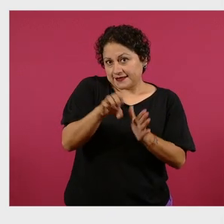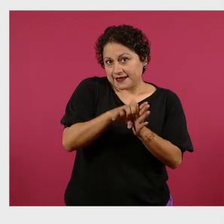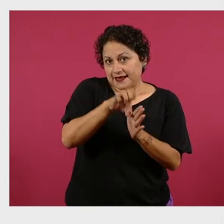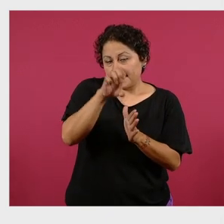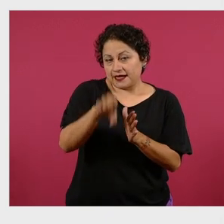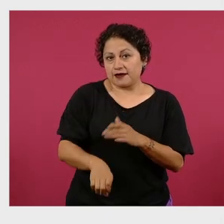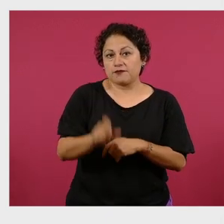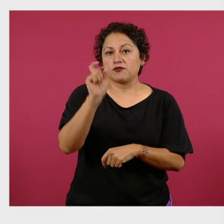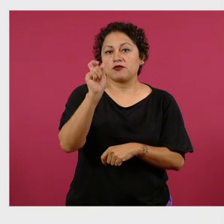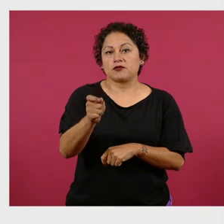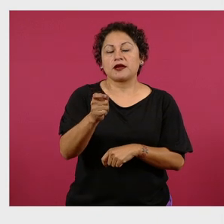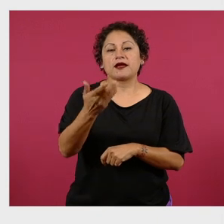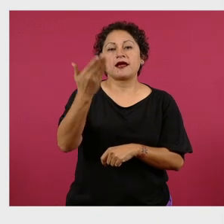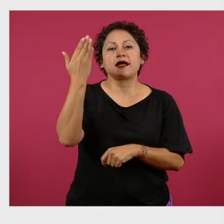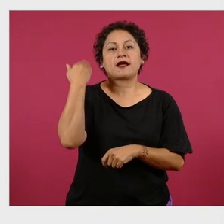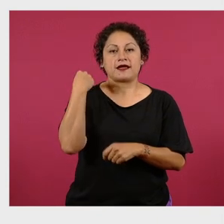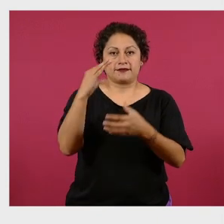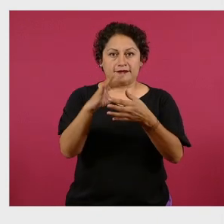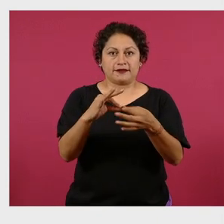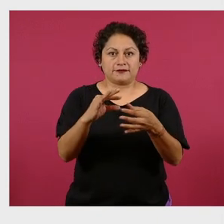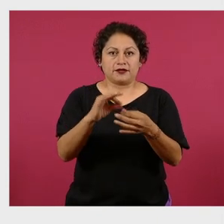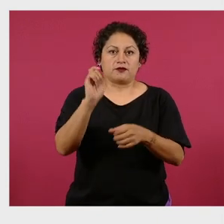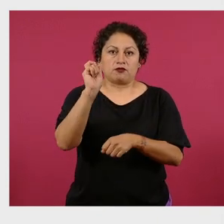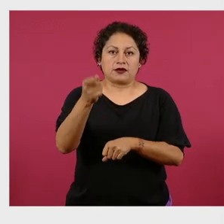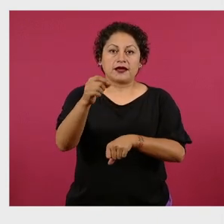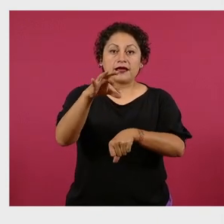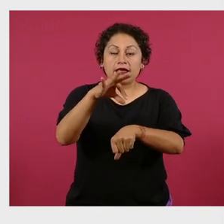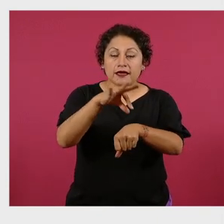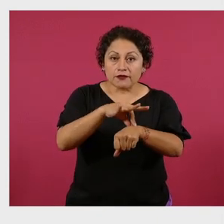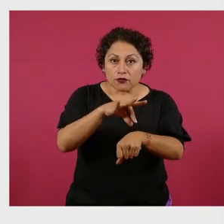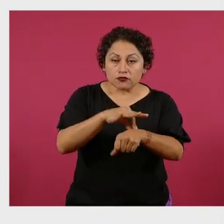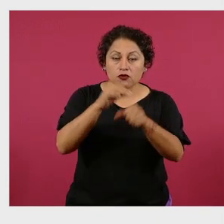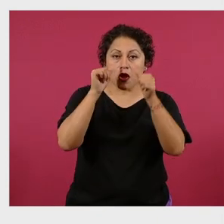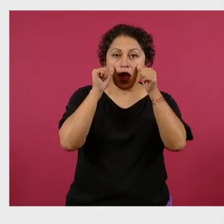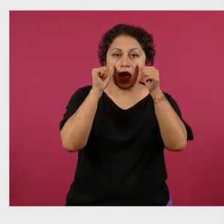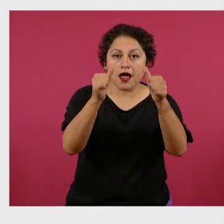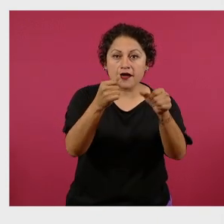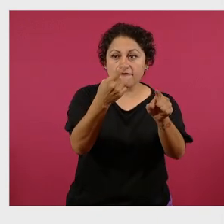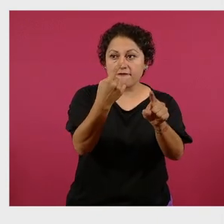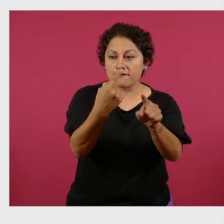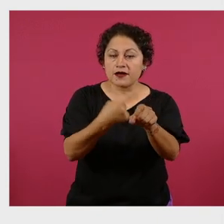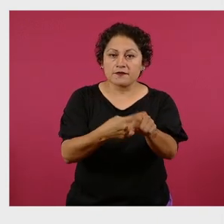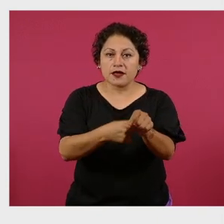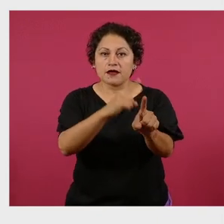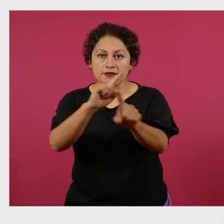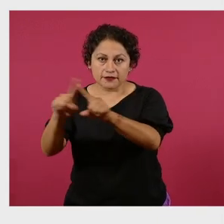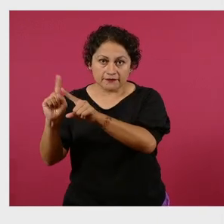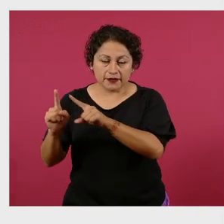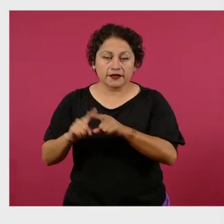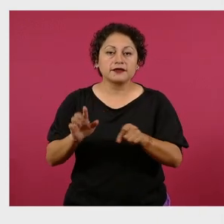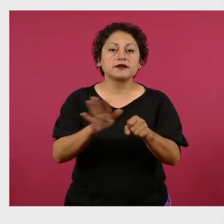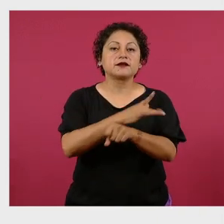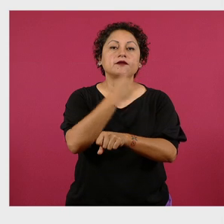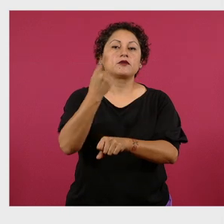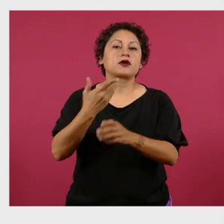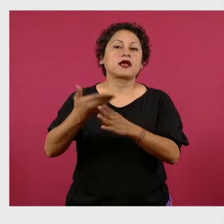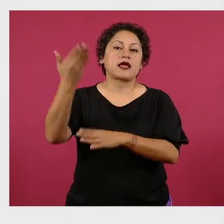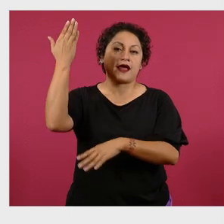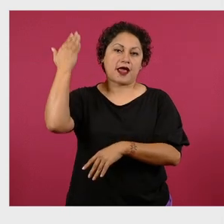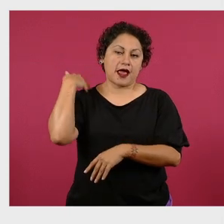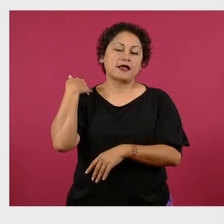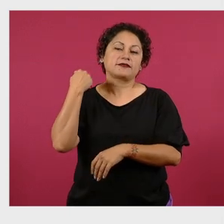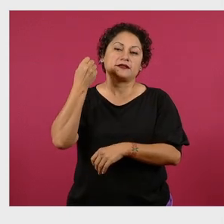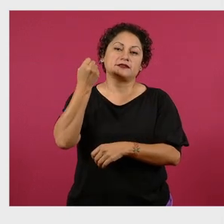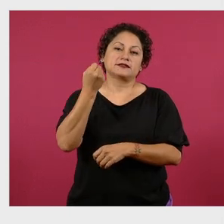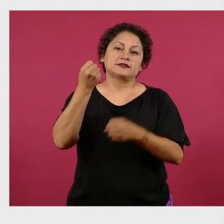de la atención de la enfermedad en la lógica de la privatización y la dispersión de recursos que tenía el Seguro Popular.